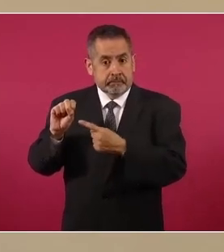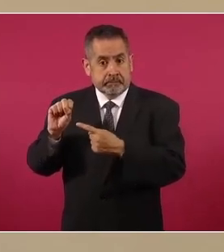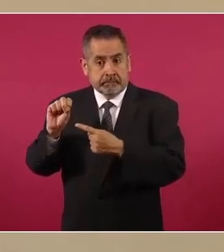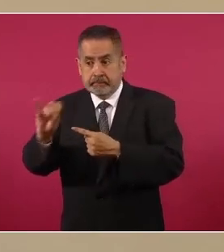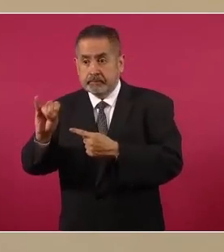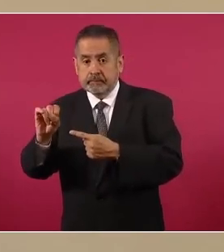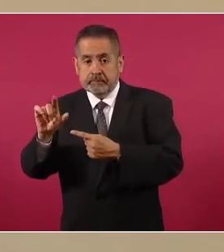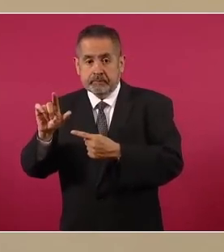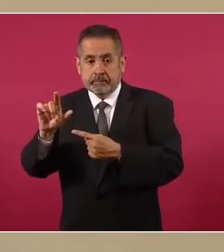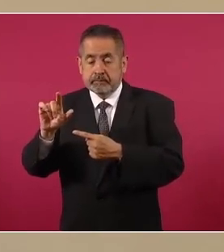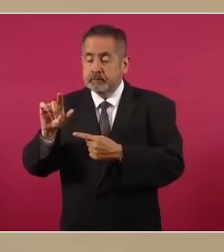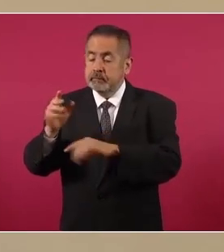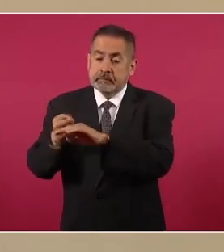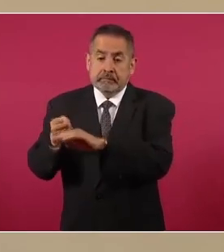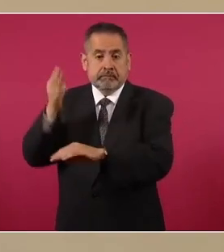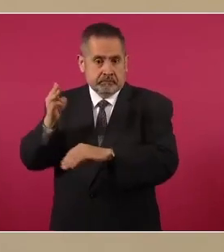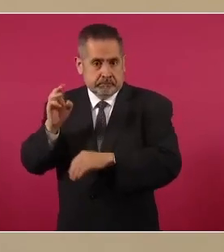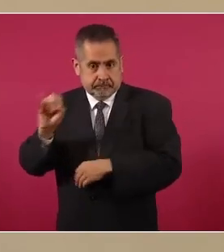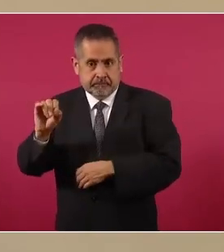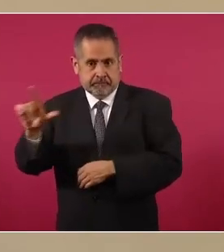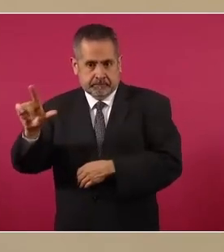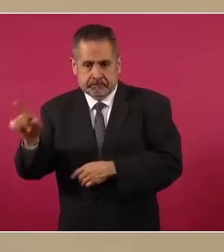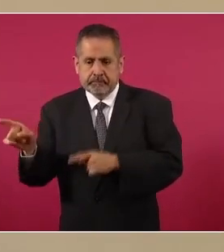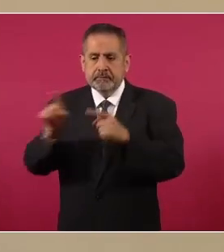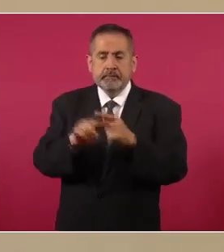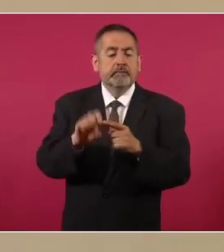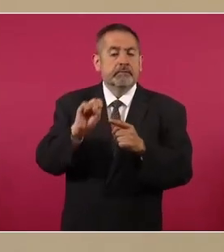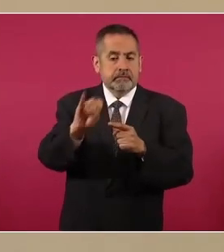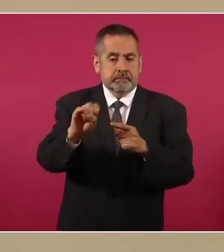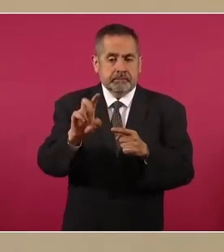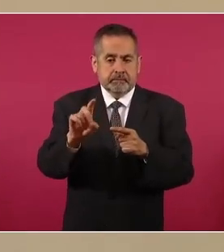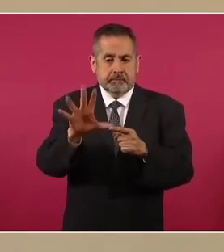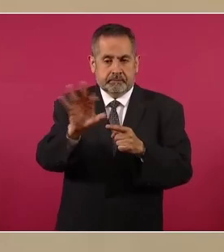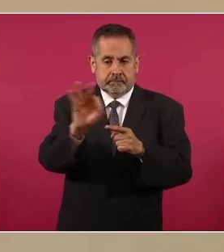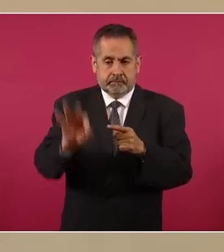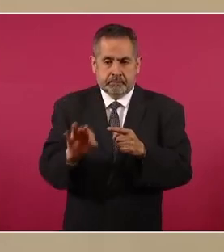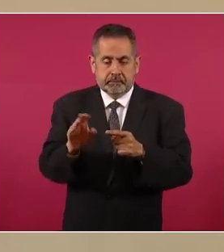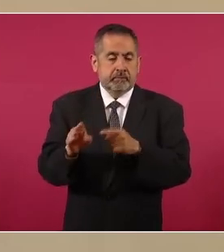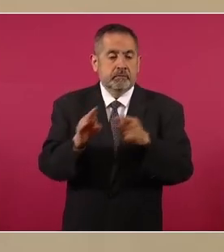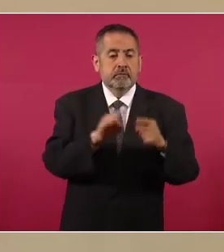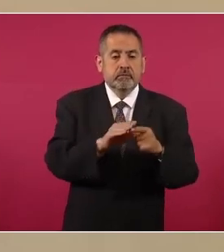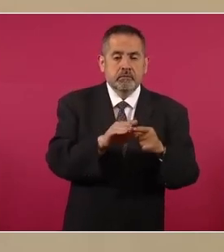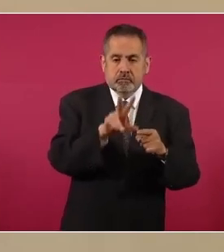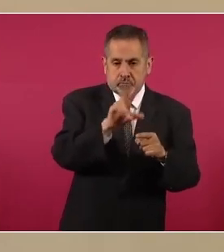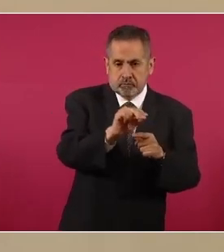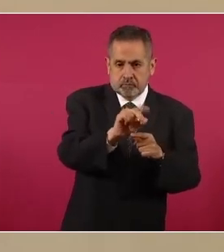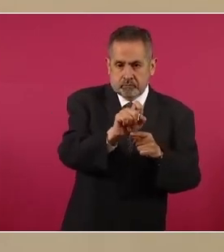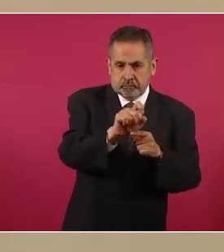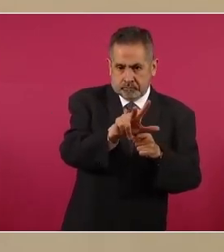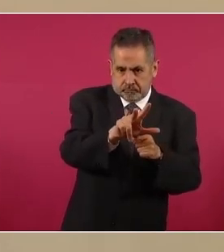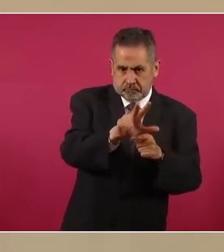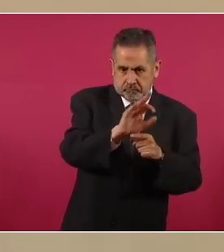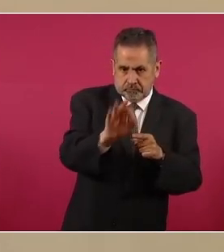17 a favor, 35 a favor, 28 en contra,